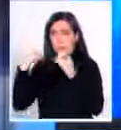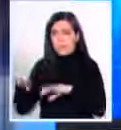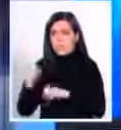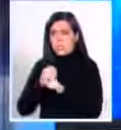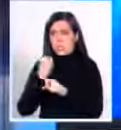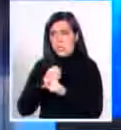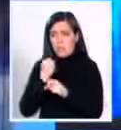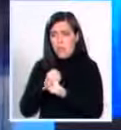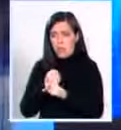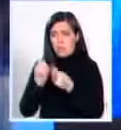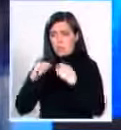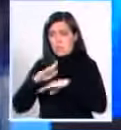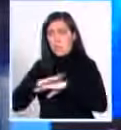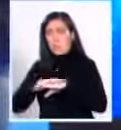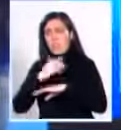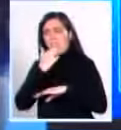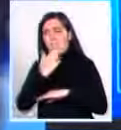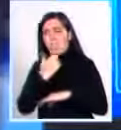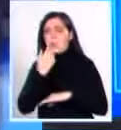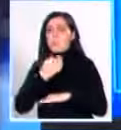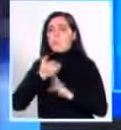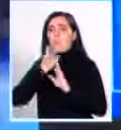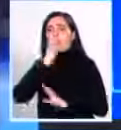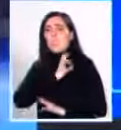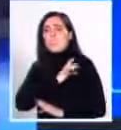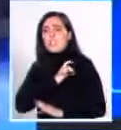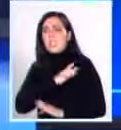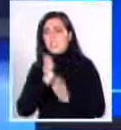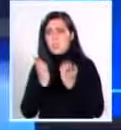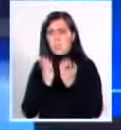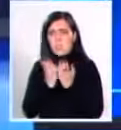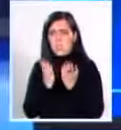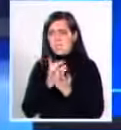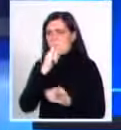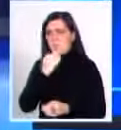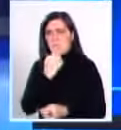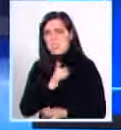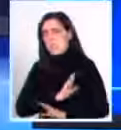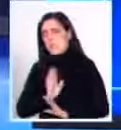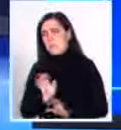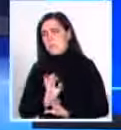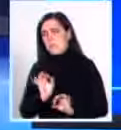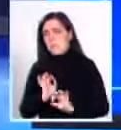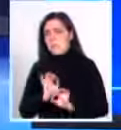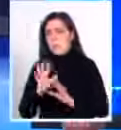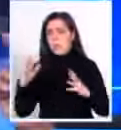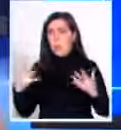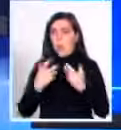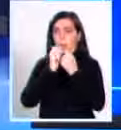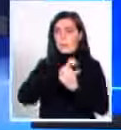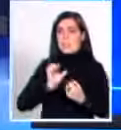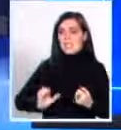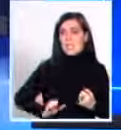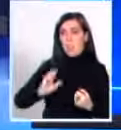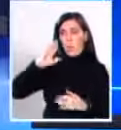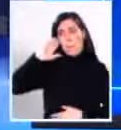momento me fui a estudiar. Traté de ir a estudiar a Chile, pero no funcionó. Porque después del golpe de acá, viene el